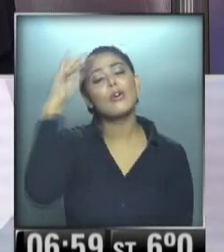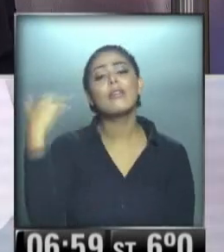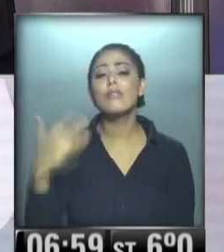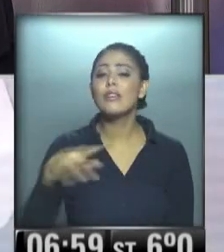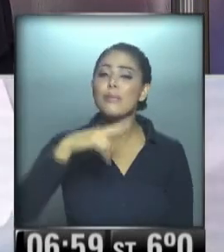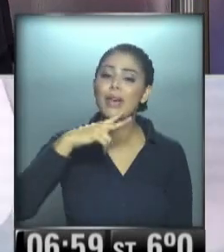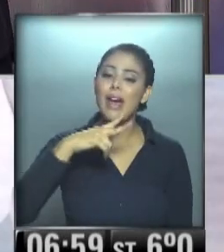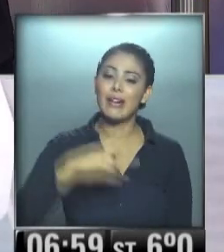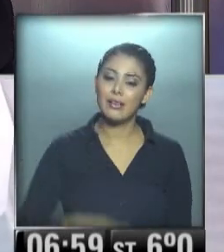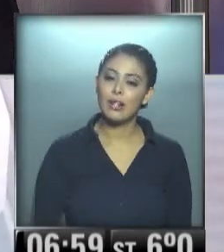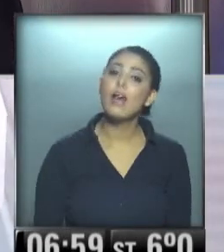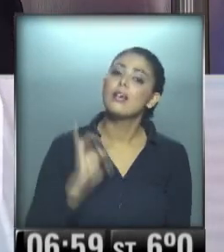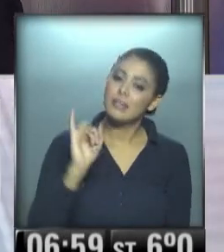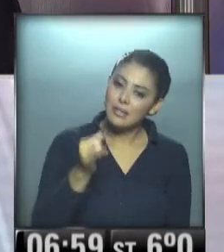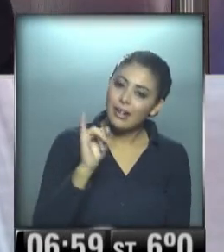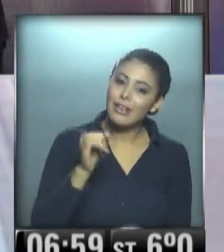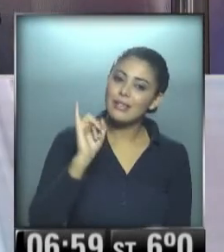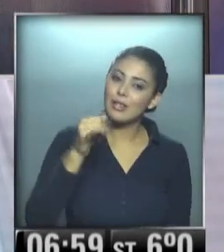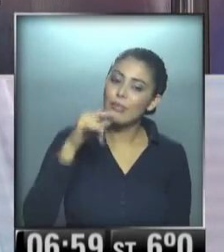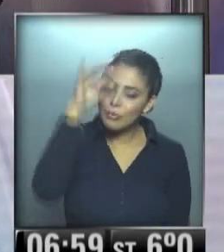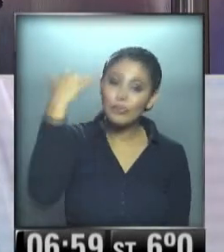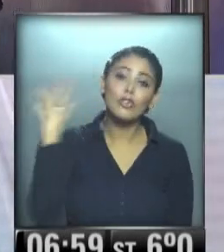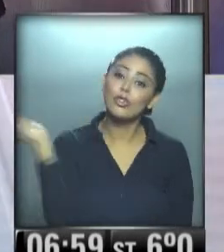llegó este viernes, Nadia. Ay, sí, sí, llegó. Todo llega, ¿viste?